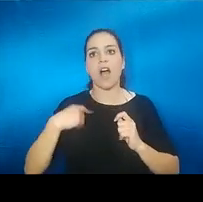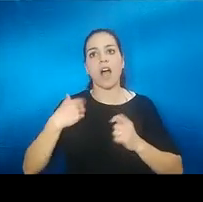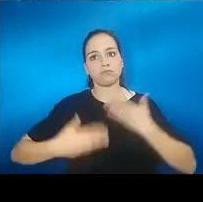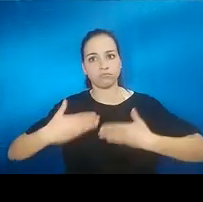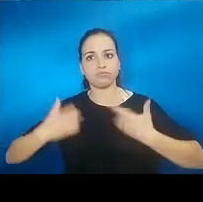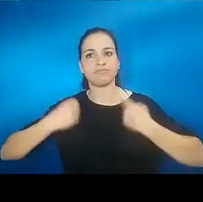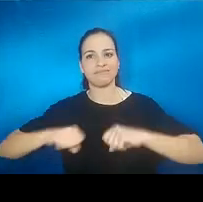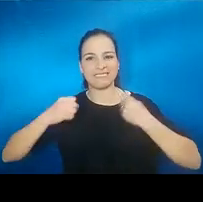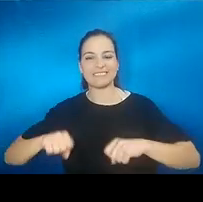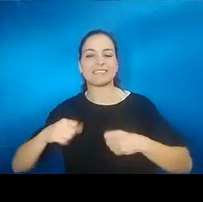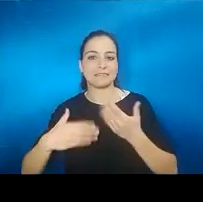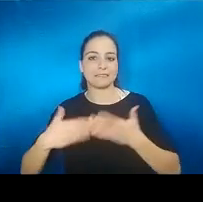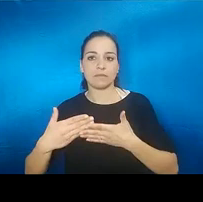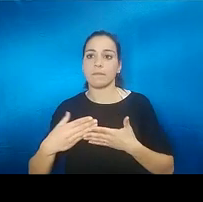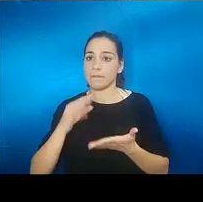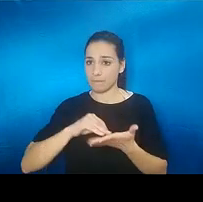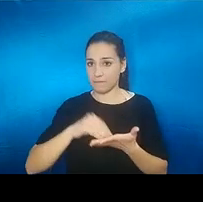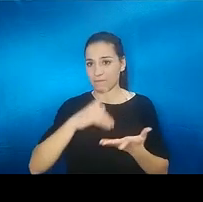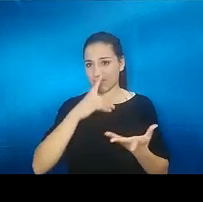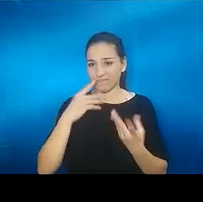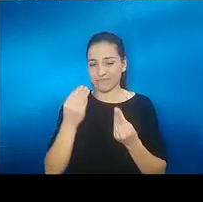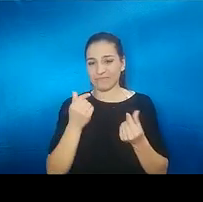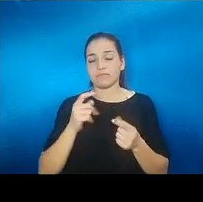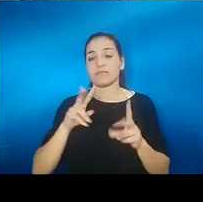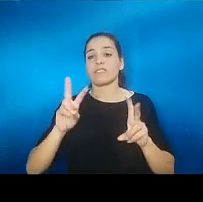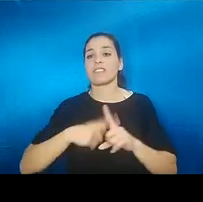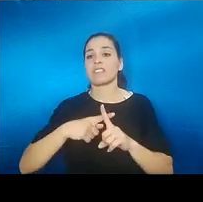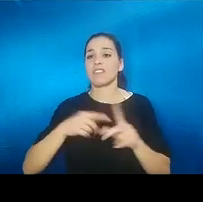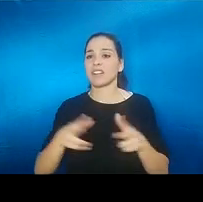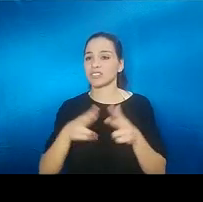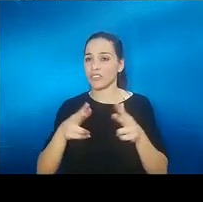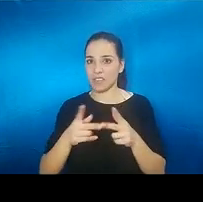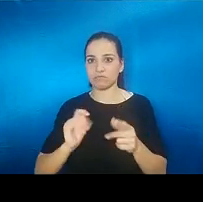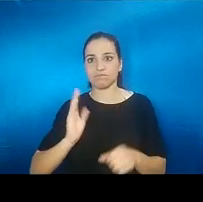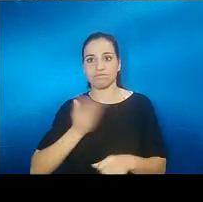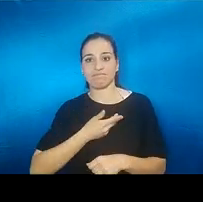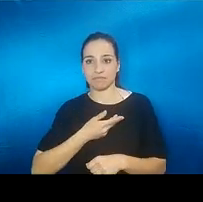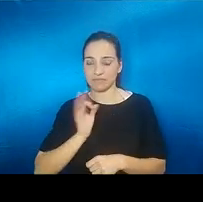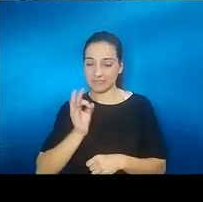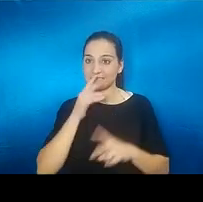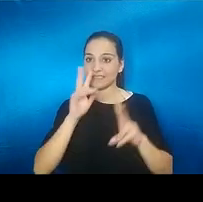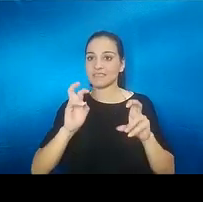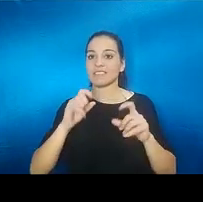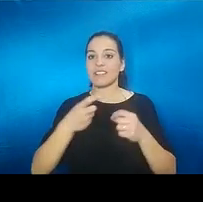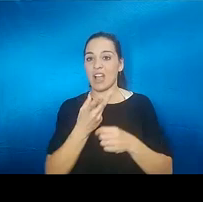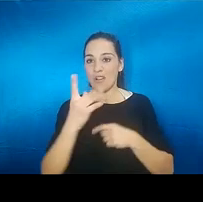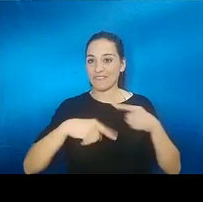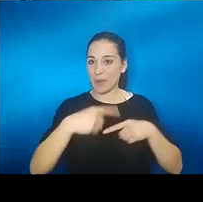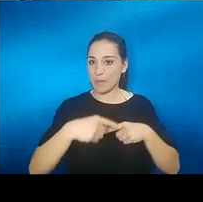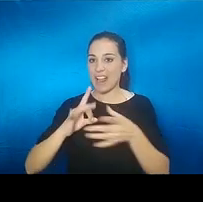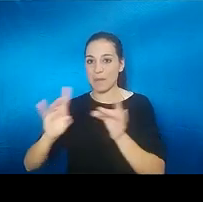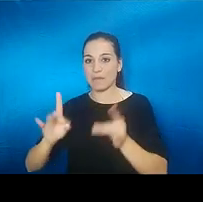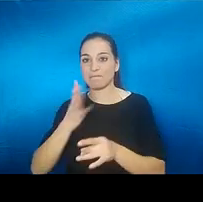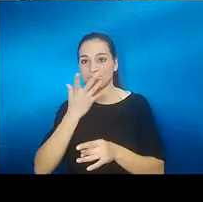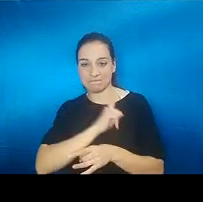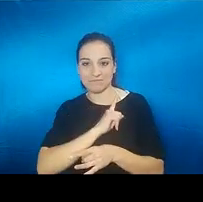en falta el olfato muchas veces a nivel social eso a mí me sigue llamando la atención que familiares y amigos que me conocen y me quieren me